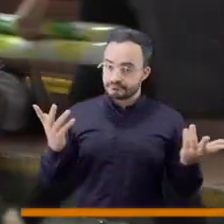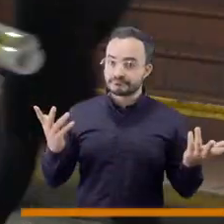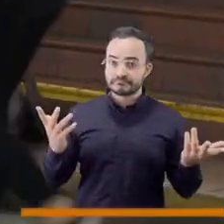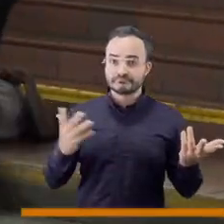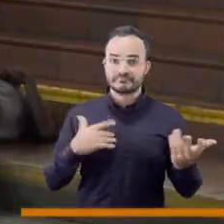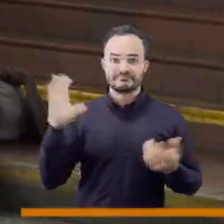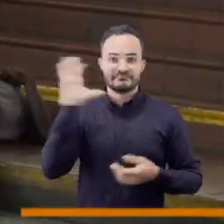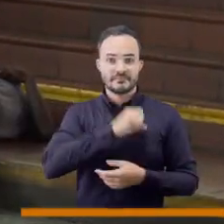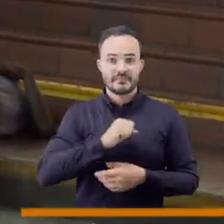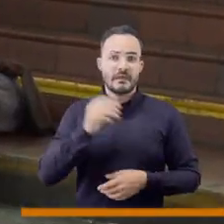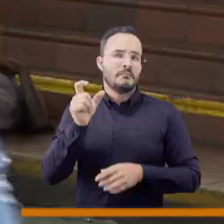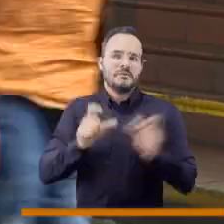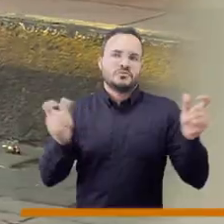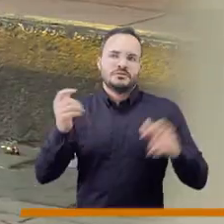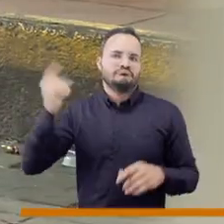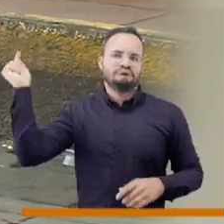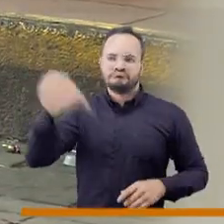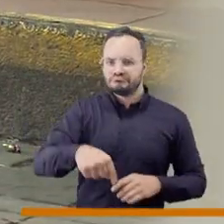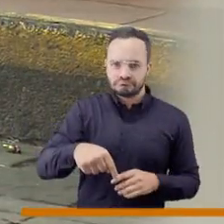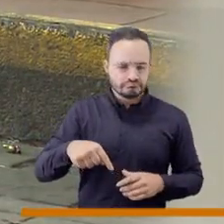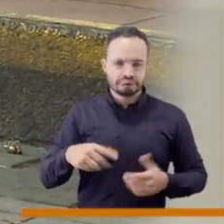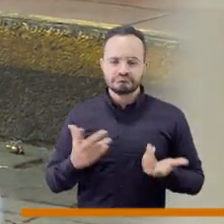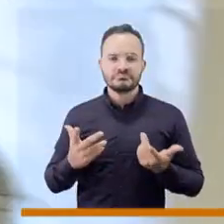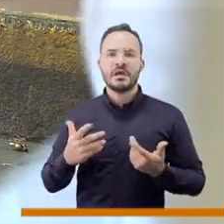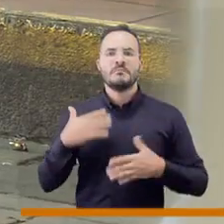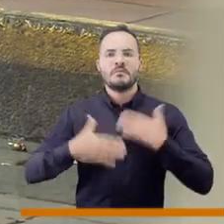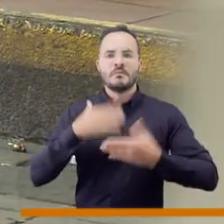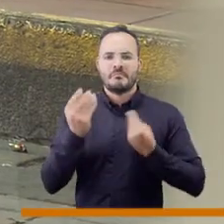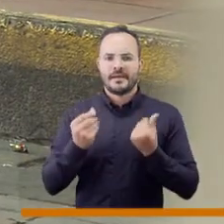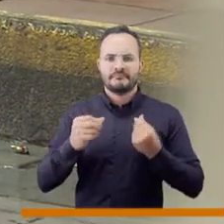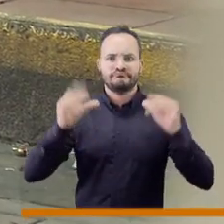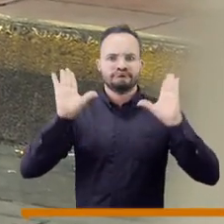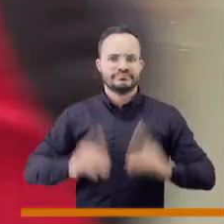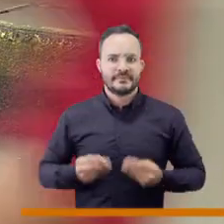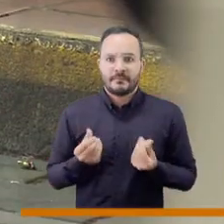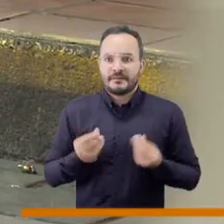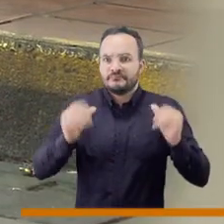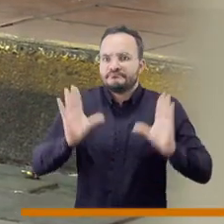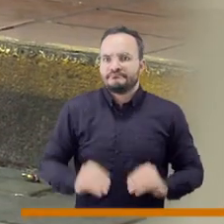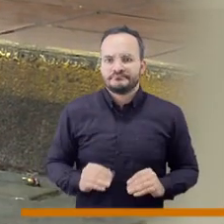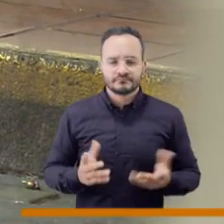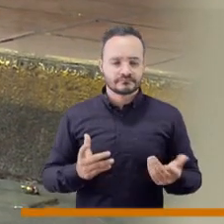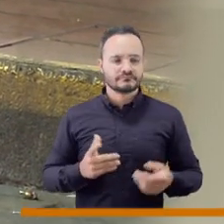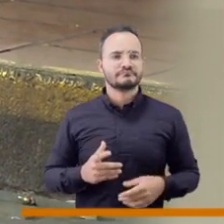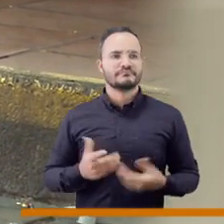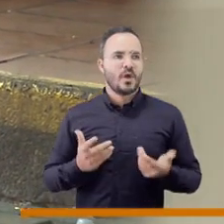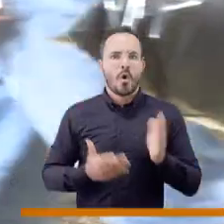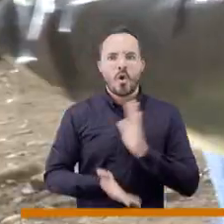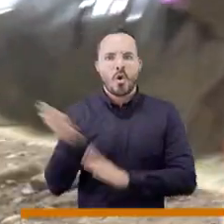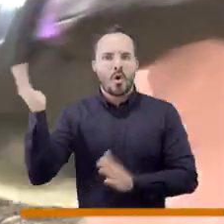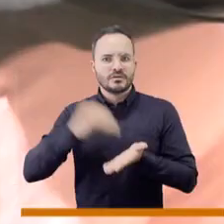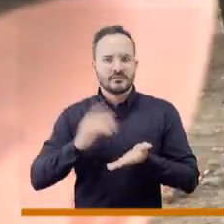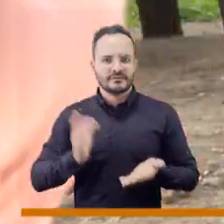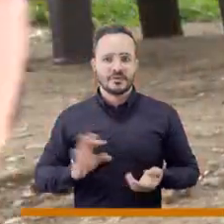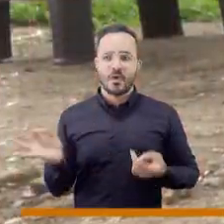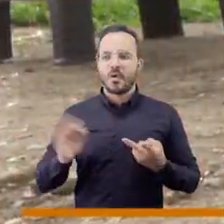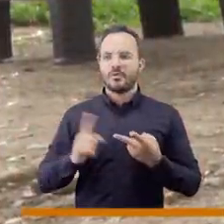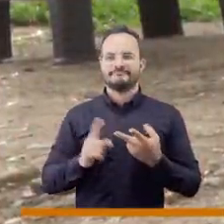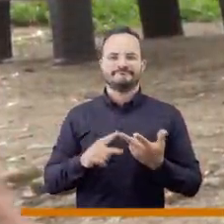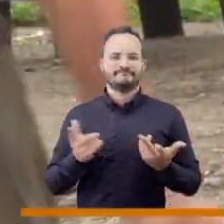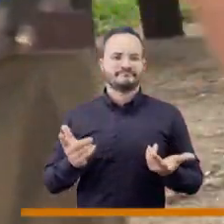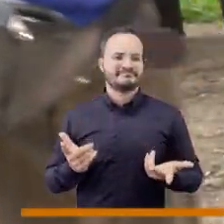y por muchas circunstancias se le acaba el dinero, no puede volver a retornar, empieza a vivir en la calle, lo